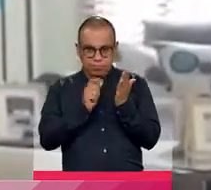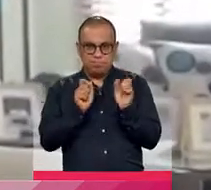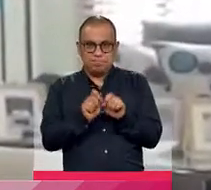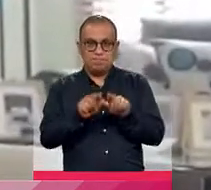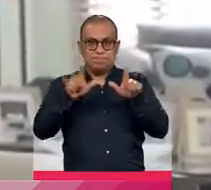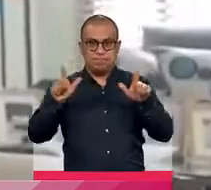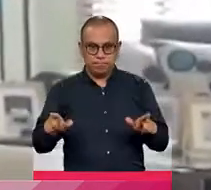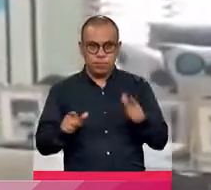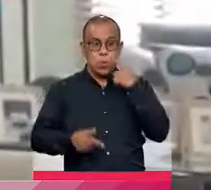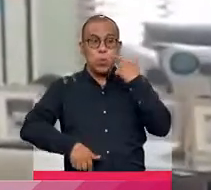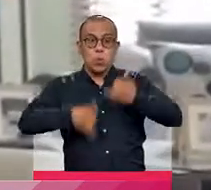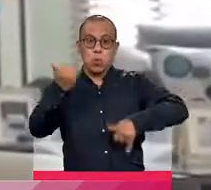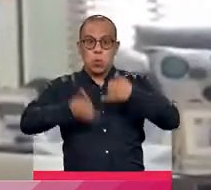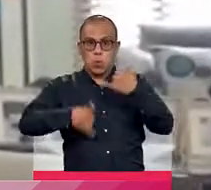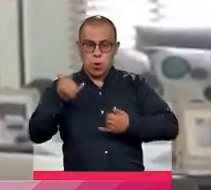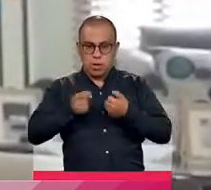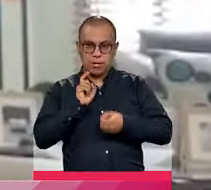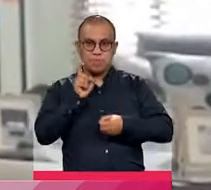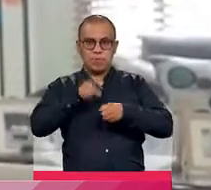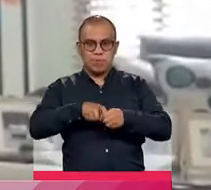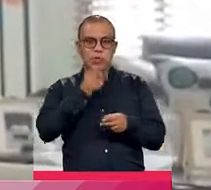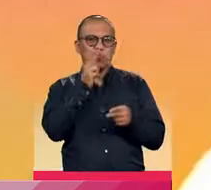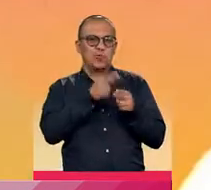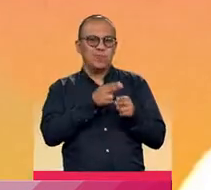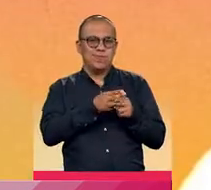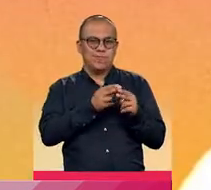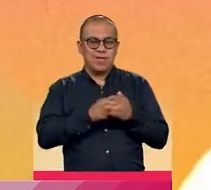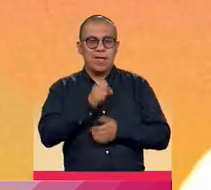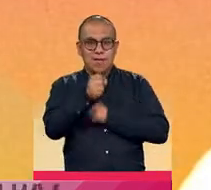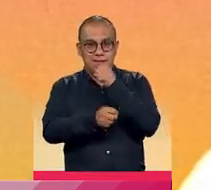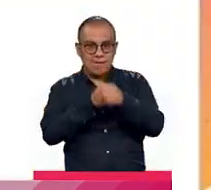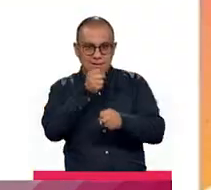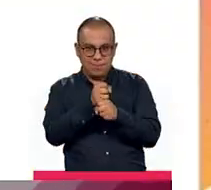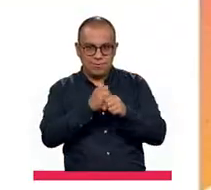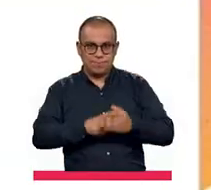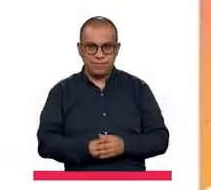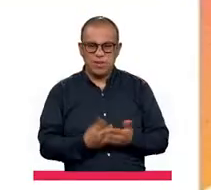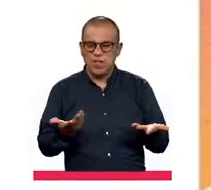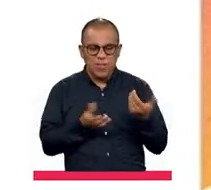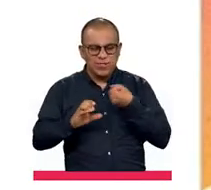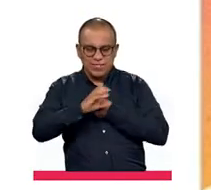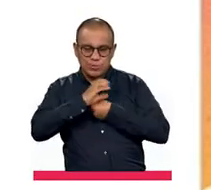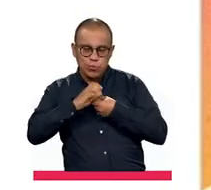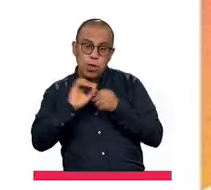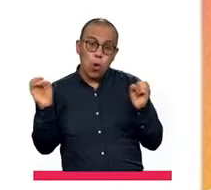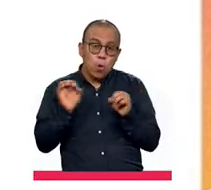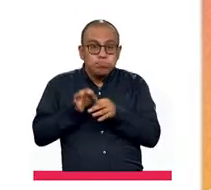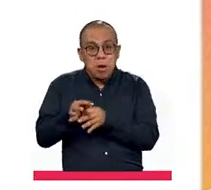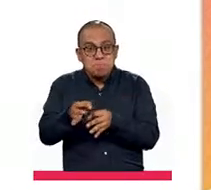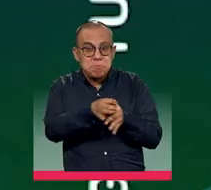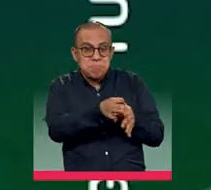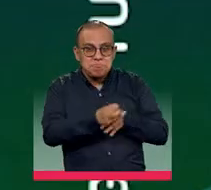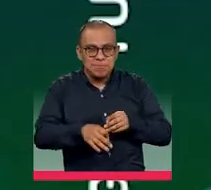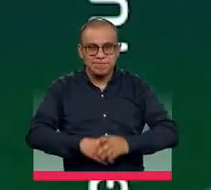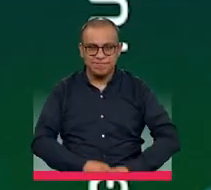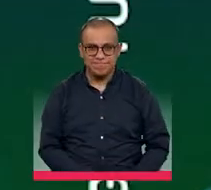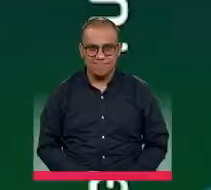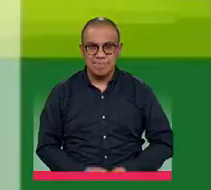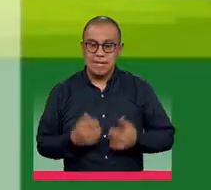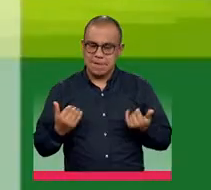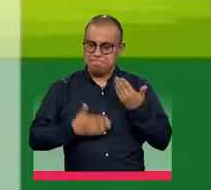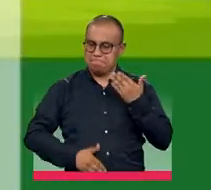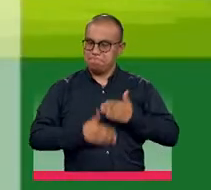jugar. Registras tu nombre, tu edad y tu ciudad o municipio. Y